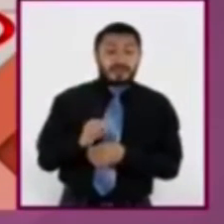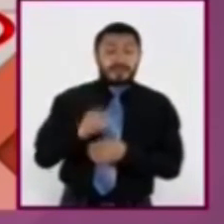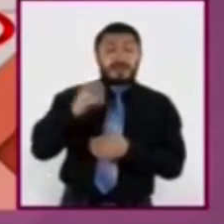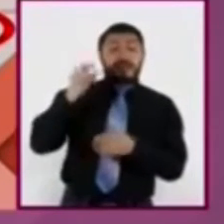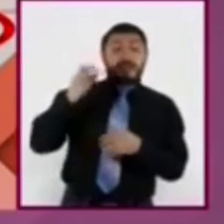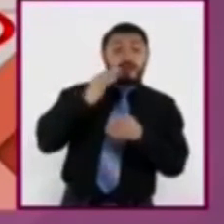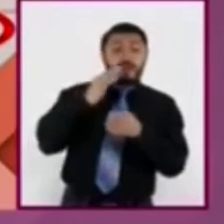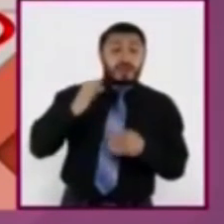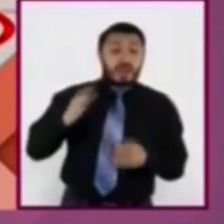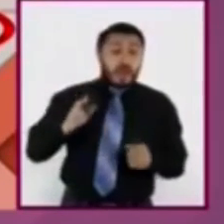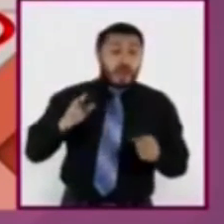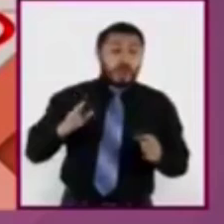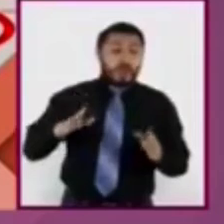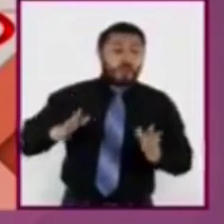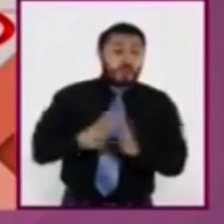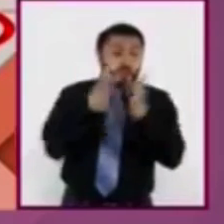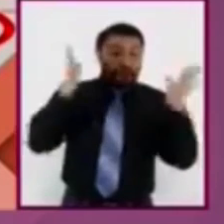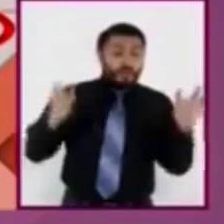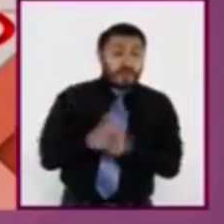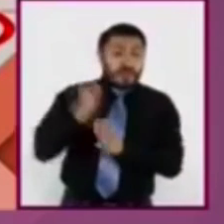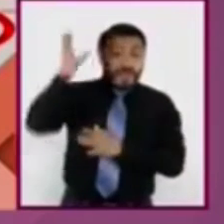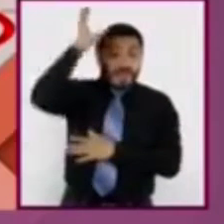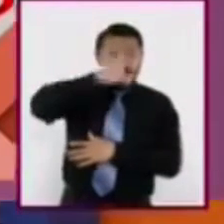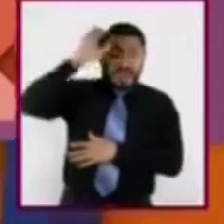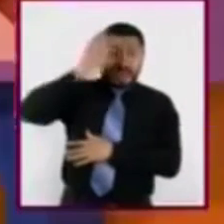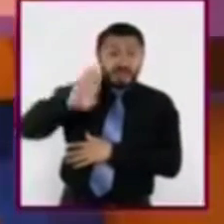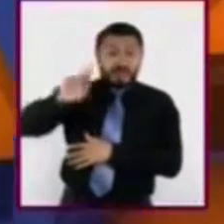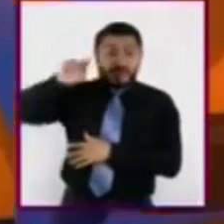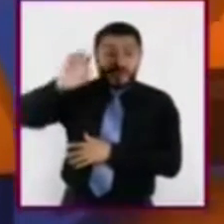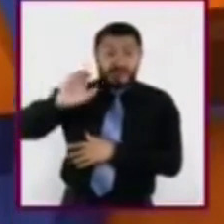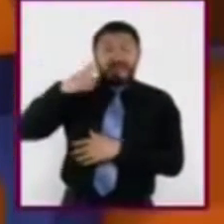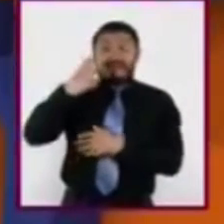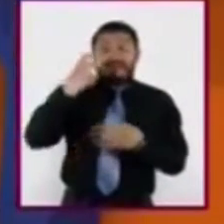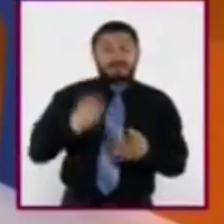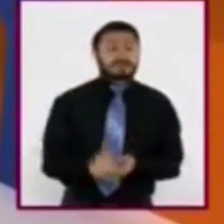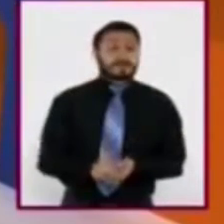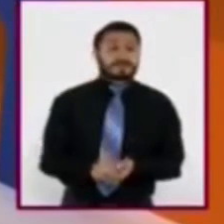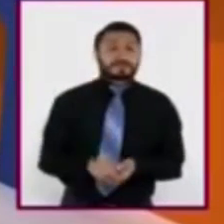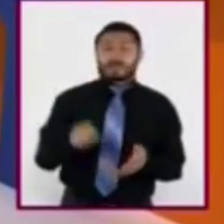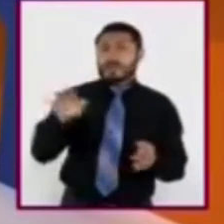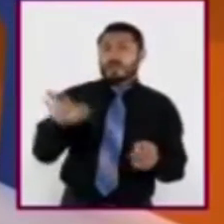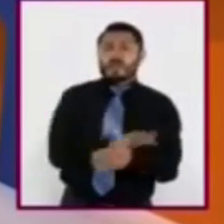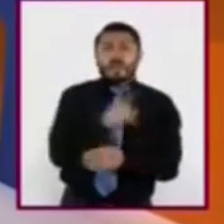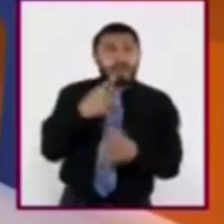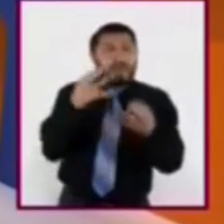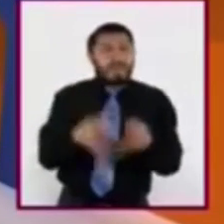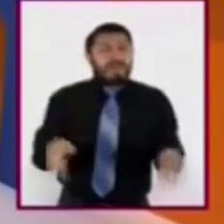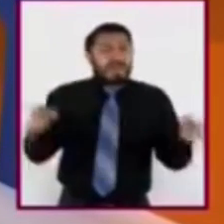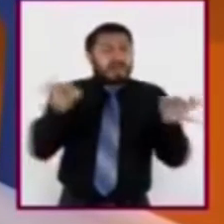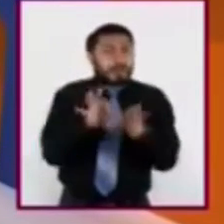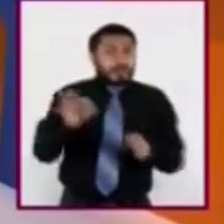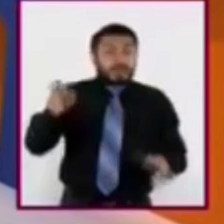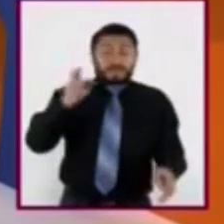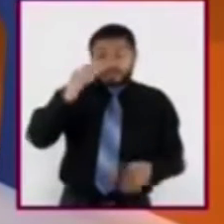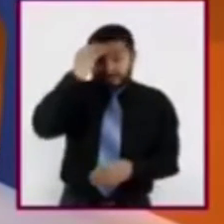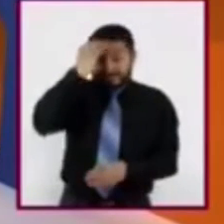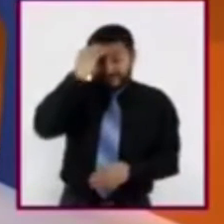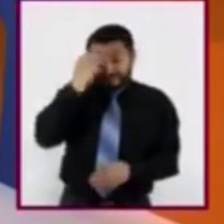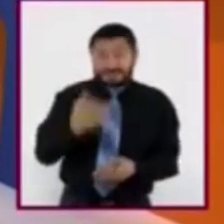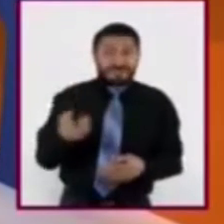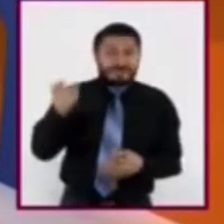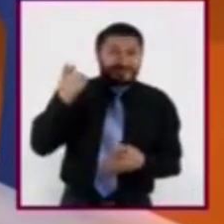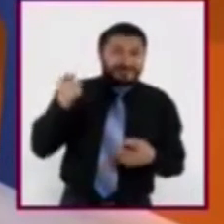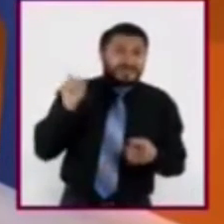espaciales. Maestro, ¿por qué es importante leer notas de medios conocidos y firmadas por un reportero o agencia de